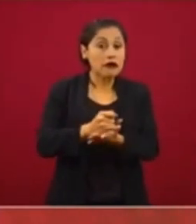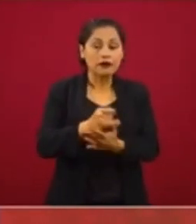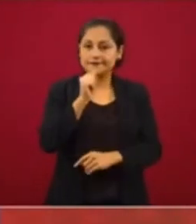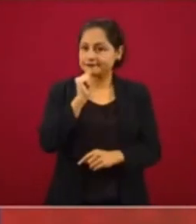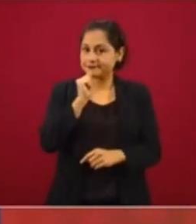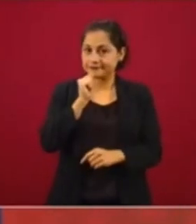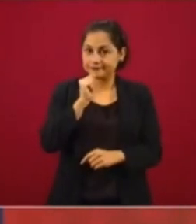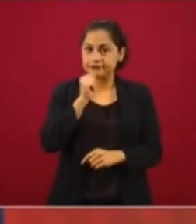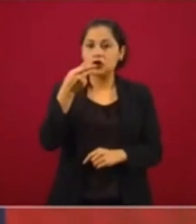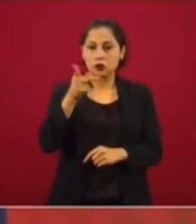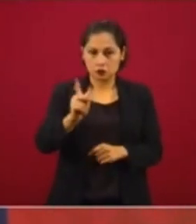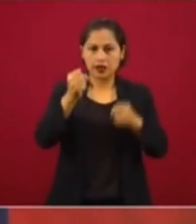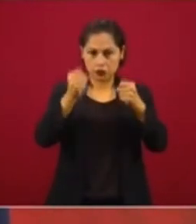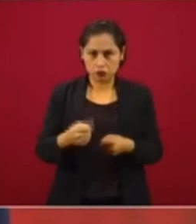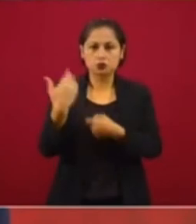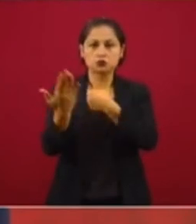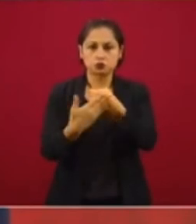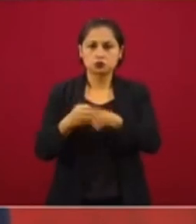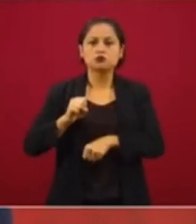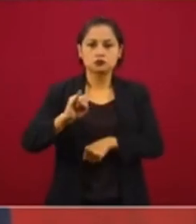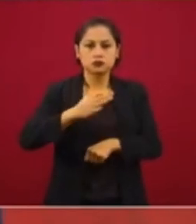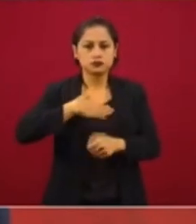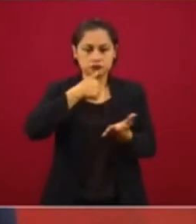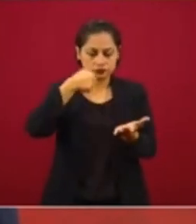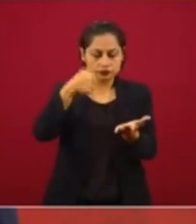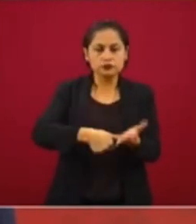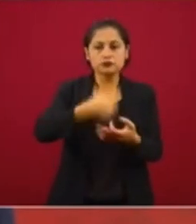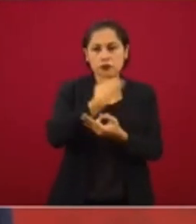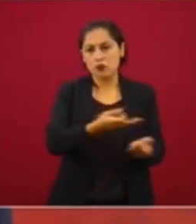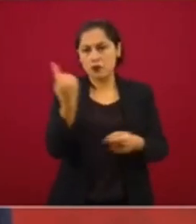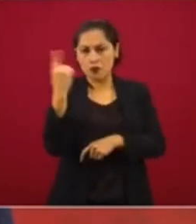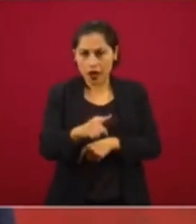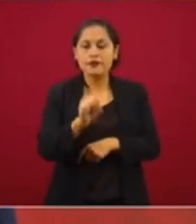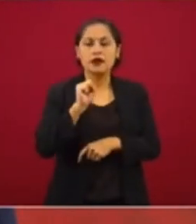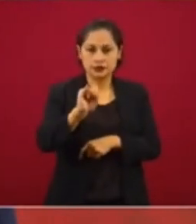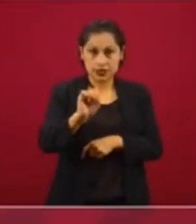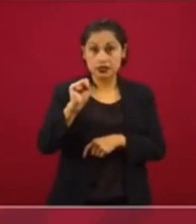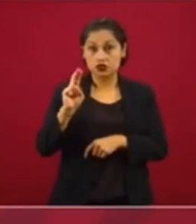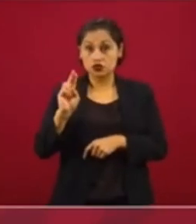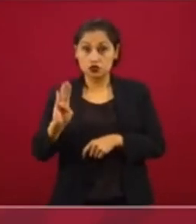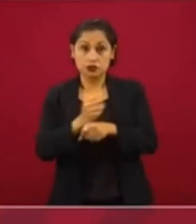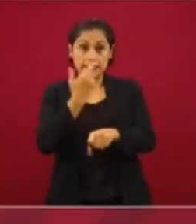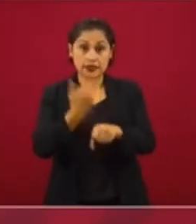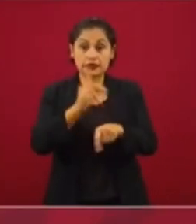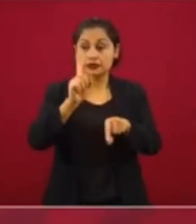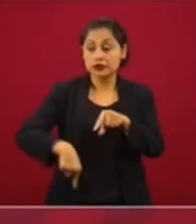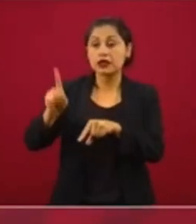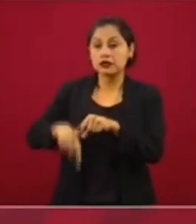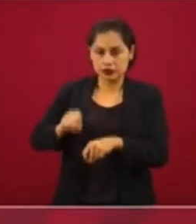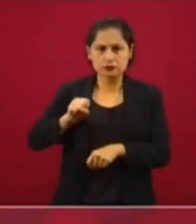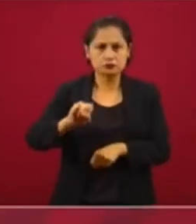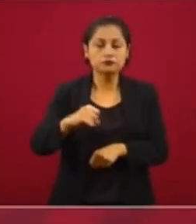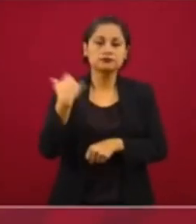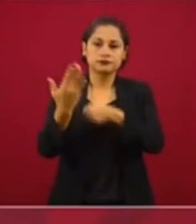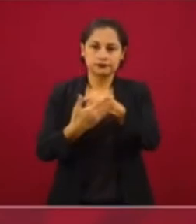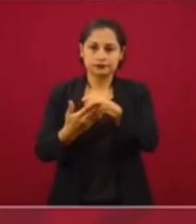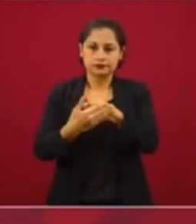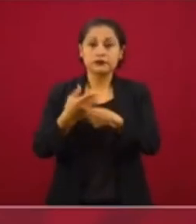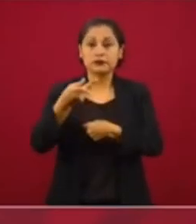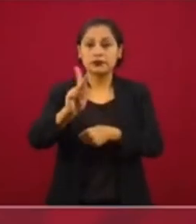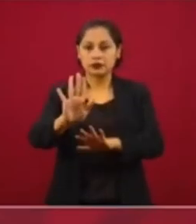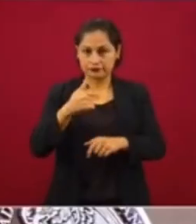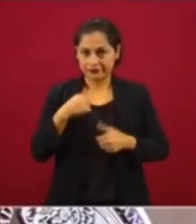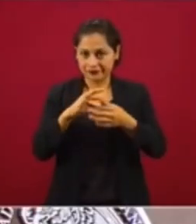va a cumplir con el decreto de la eliminación de estas subsecretarías. Aclaro dos cosas, de que se les va a dar